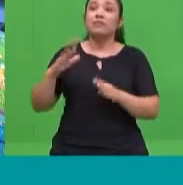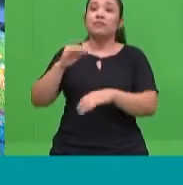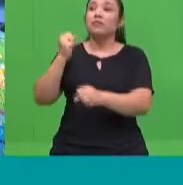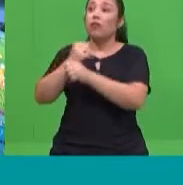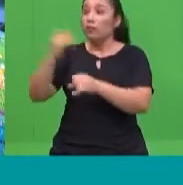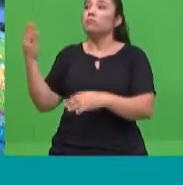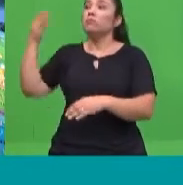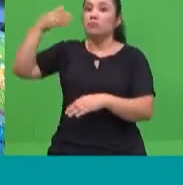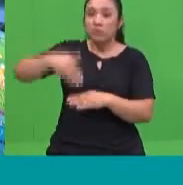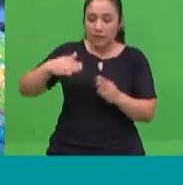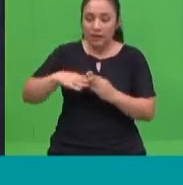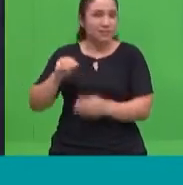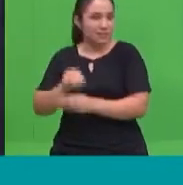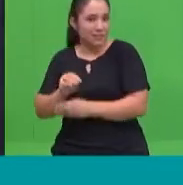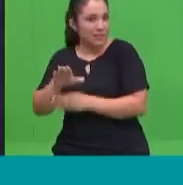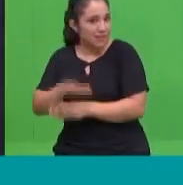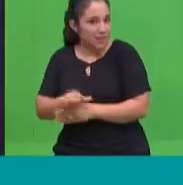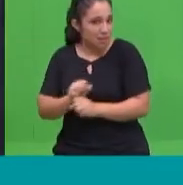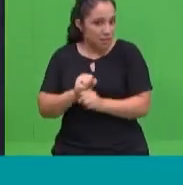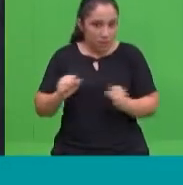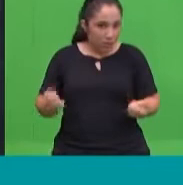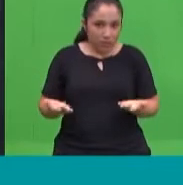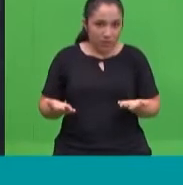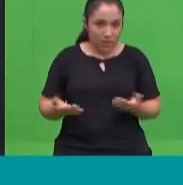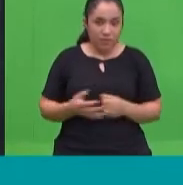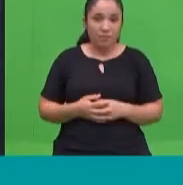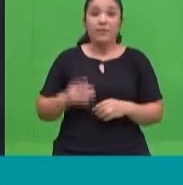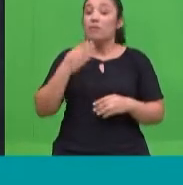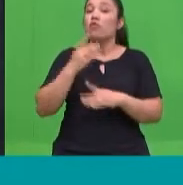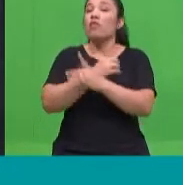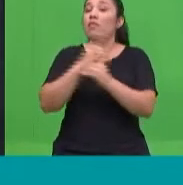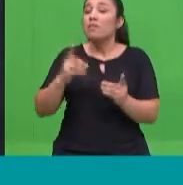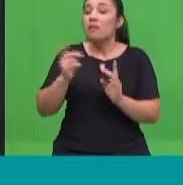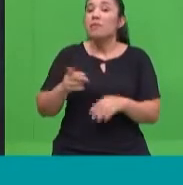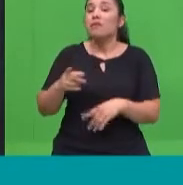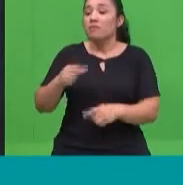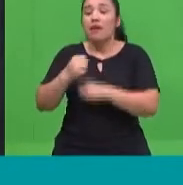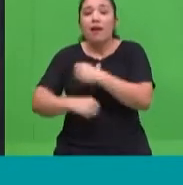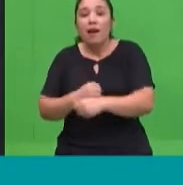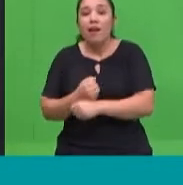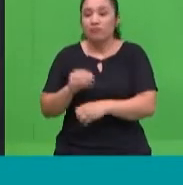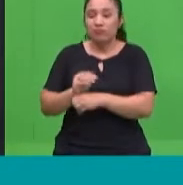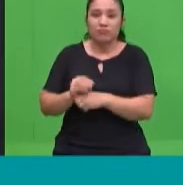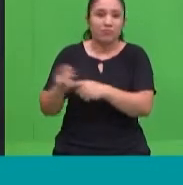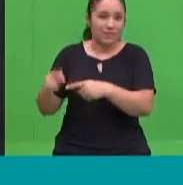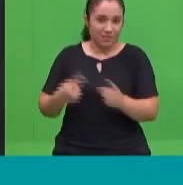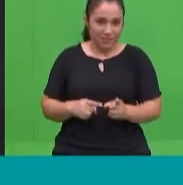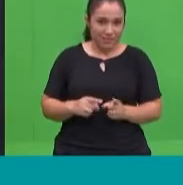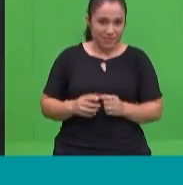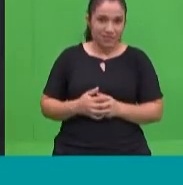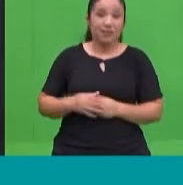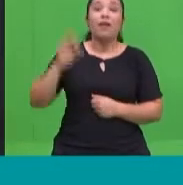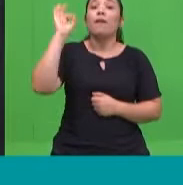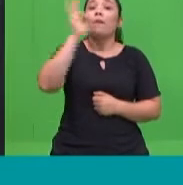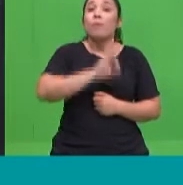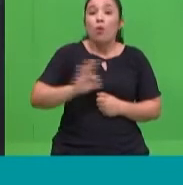¿verdad? De acuerdo a su edad, bueno, ¿qué tal si vos haces la tarea? Yo vuelvo y la revisamos juntos, ¿verdad?